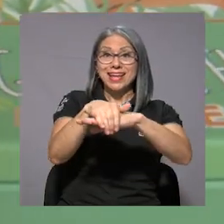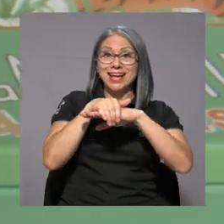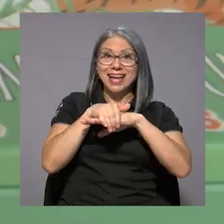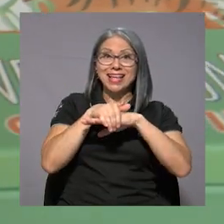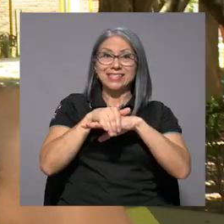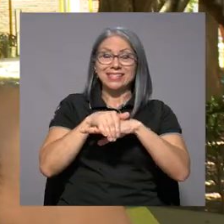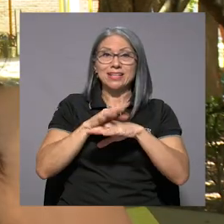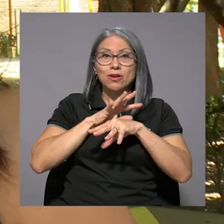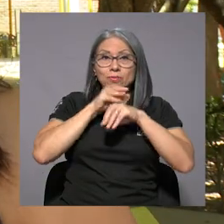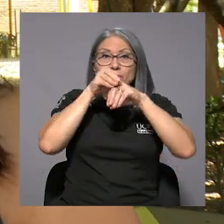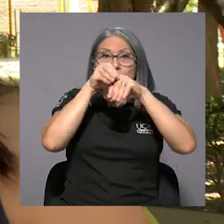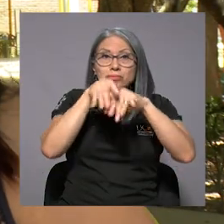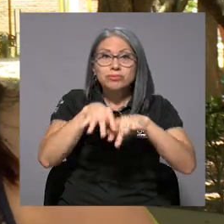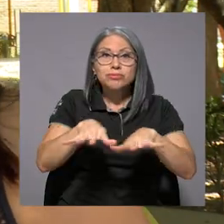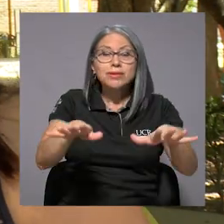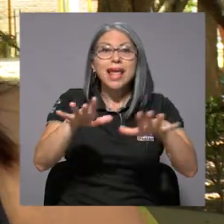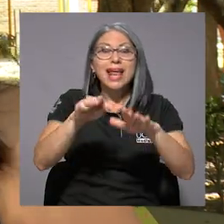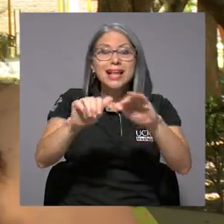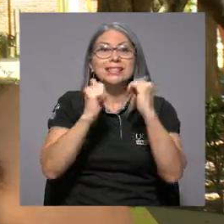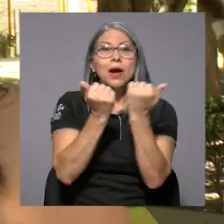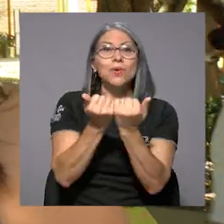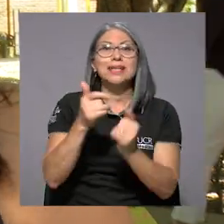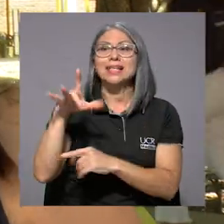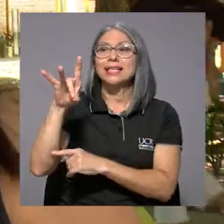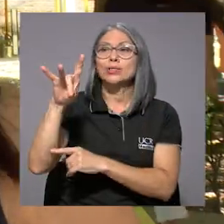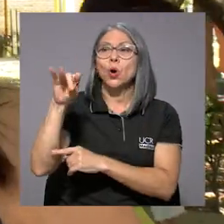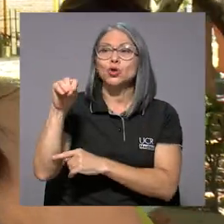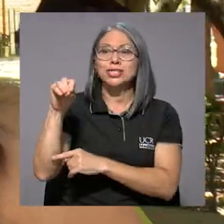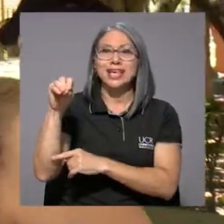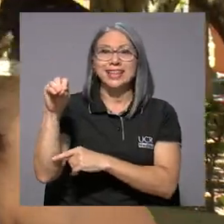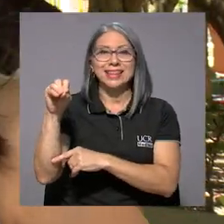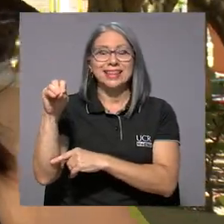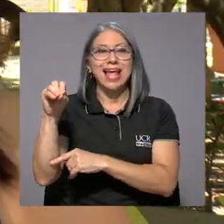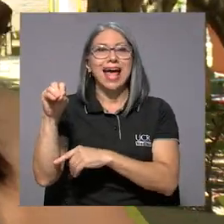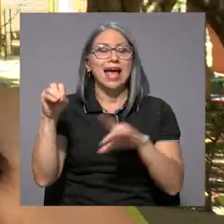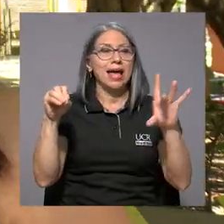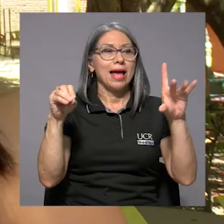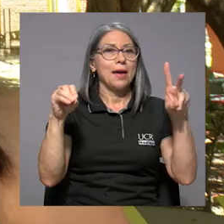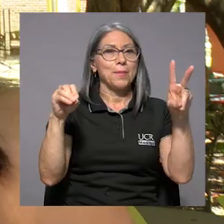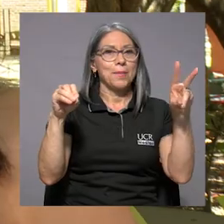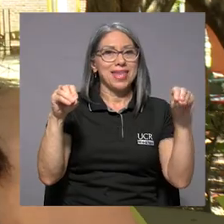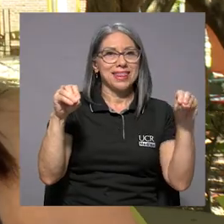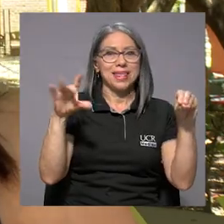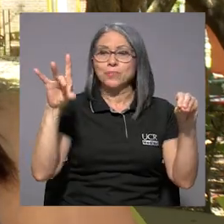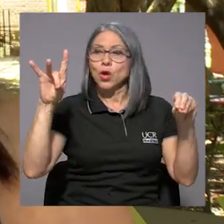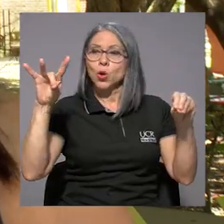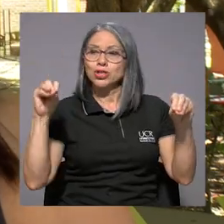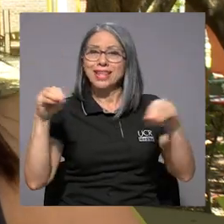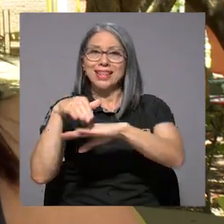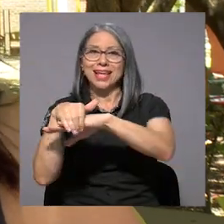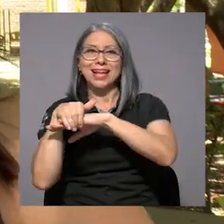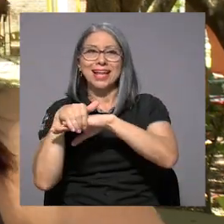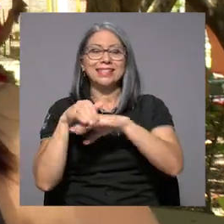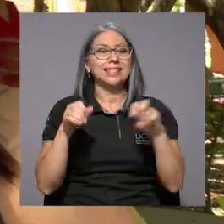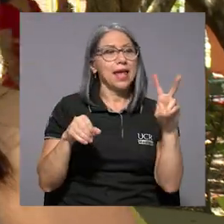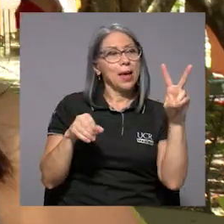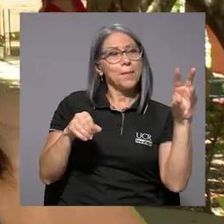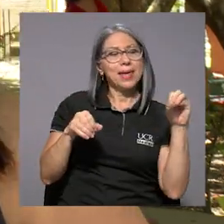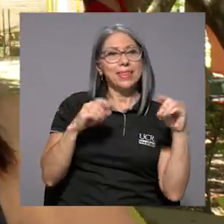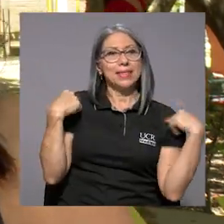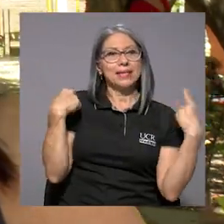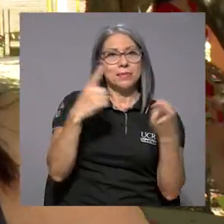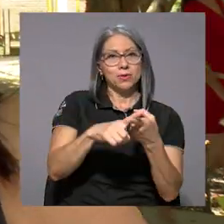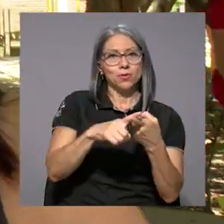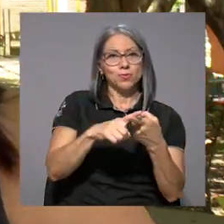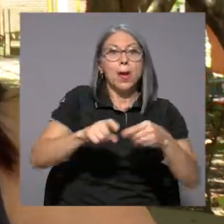inmersión del inglés en las aulas que es 80 20 80 en inglés y 20 en español nos